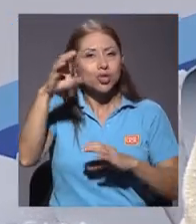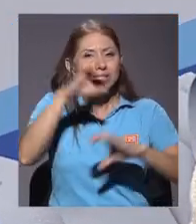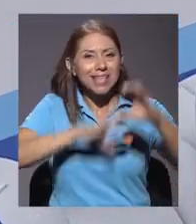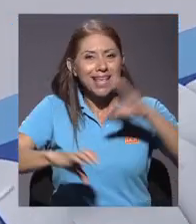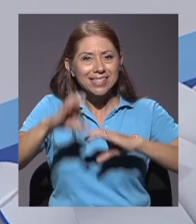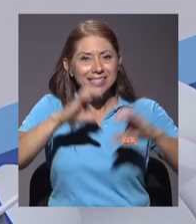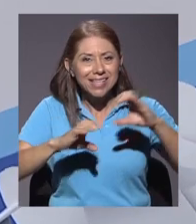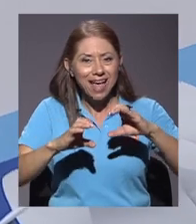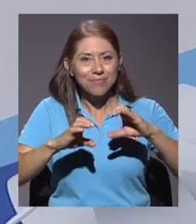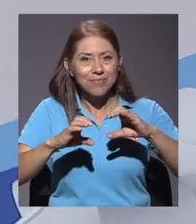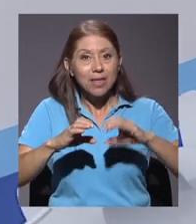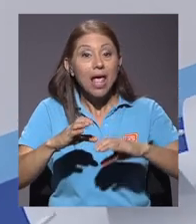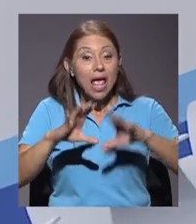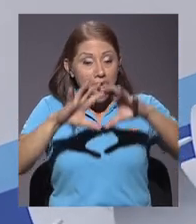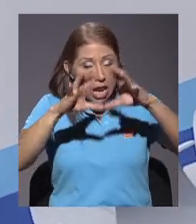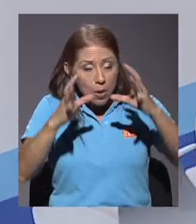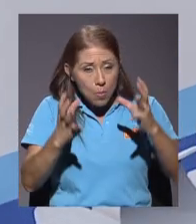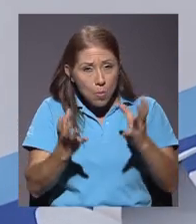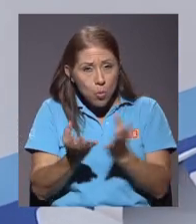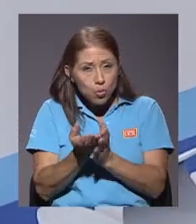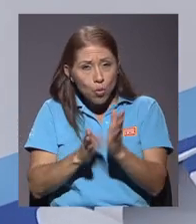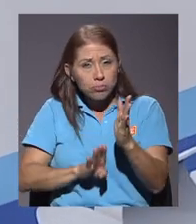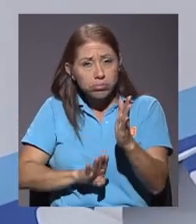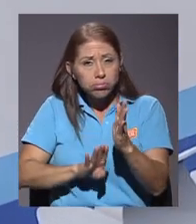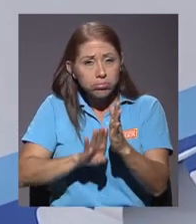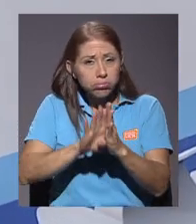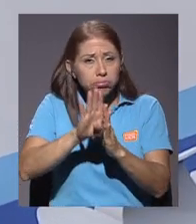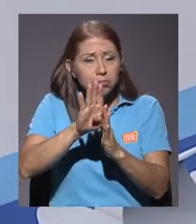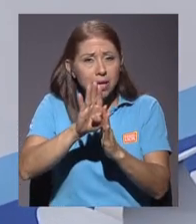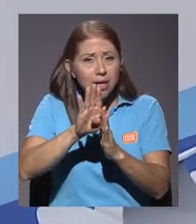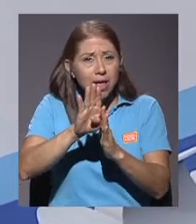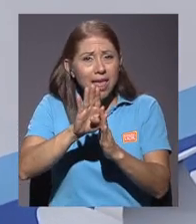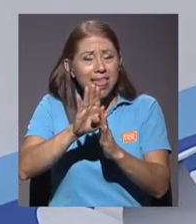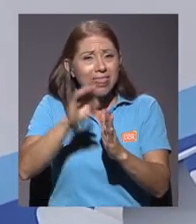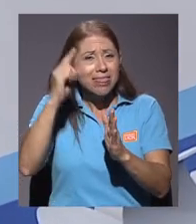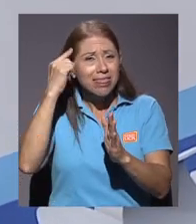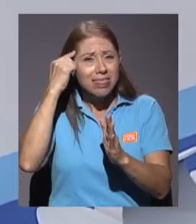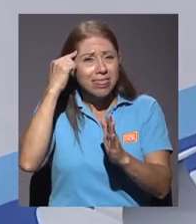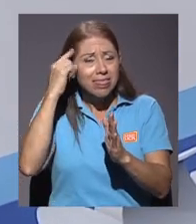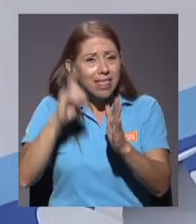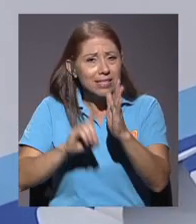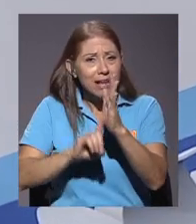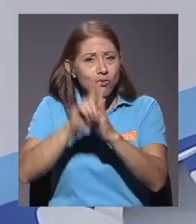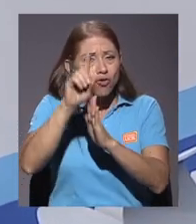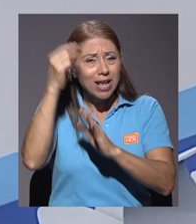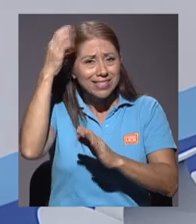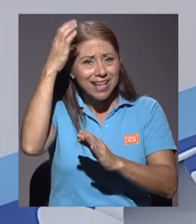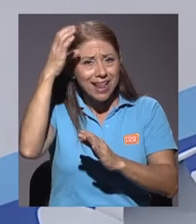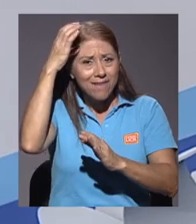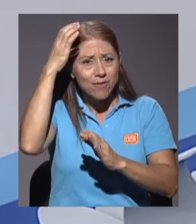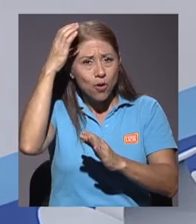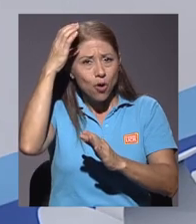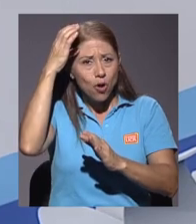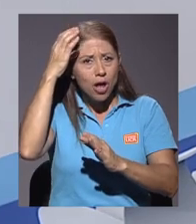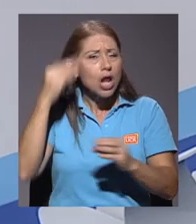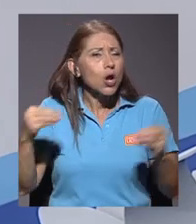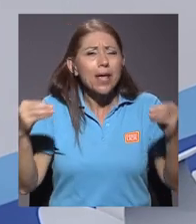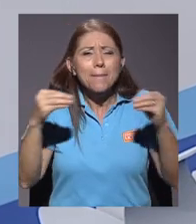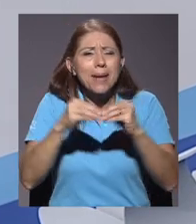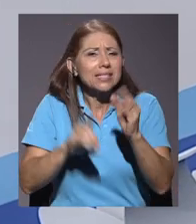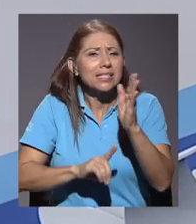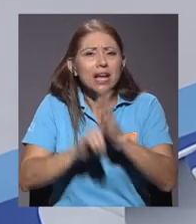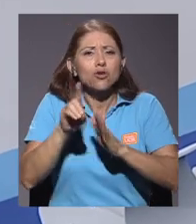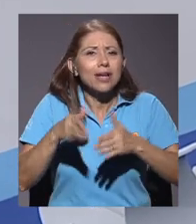mundo avanza hacia el desarrollo del cerebro de las personas y de las cosas que más desarrollan el cerebro de las personas es